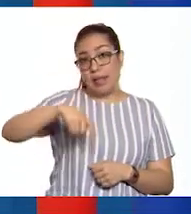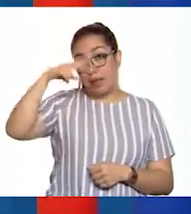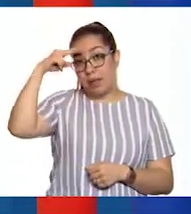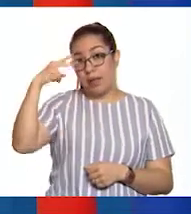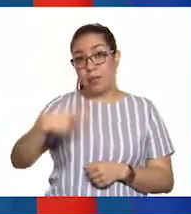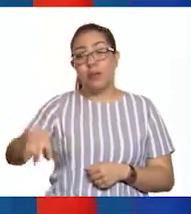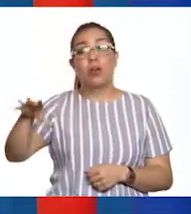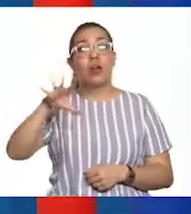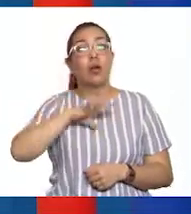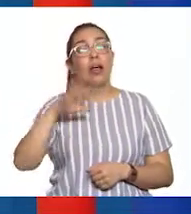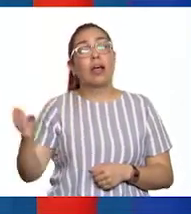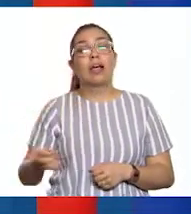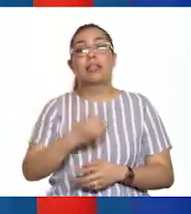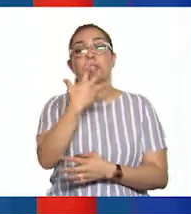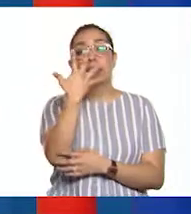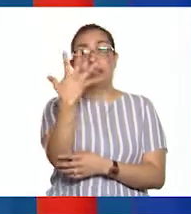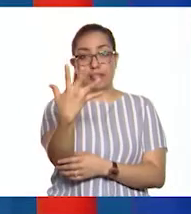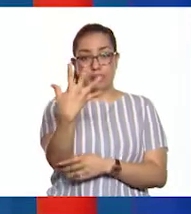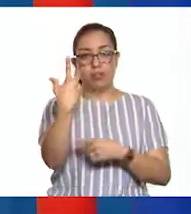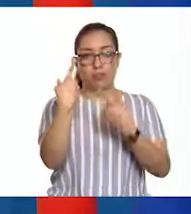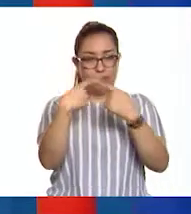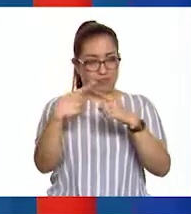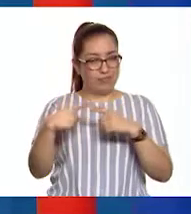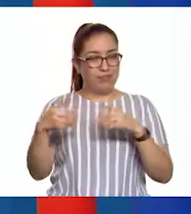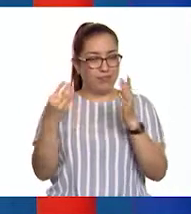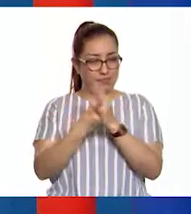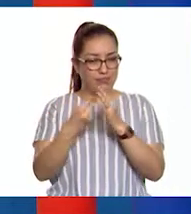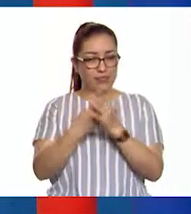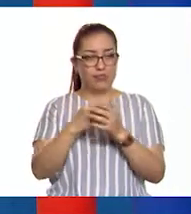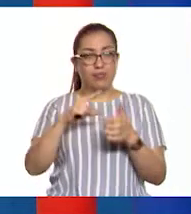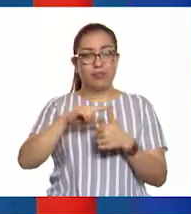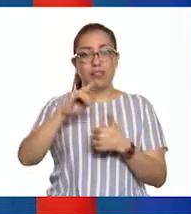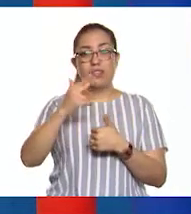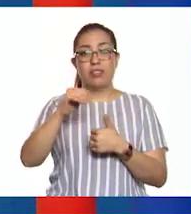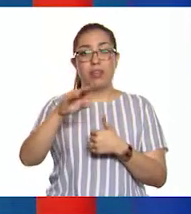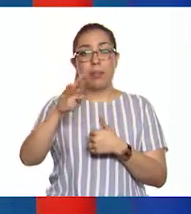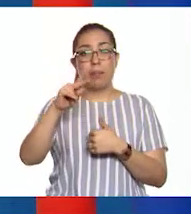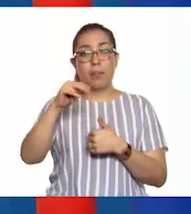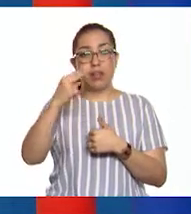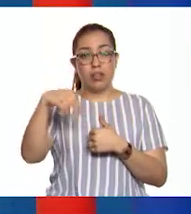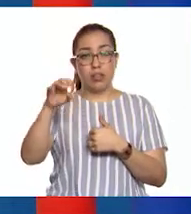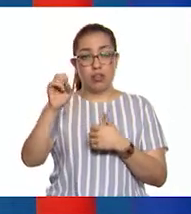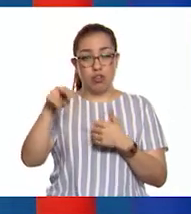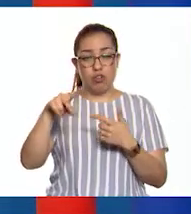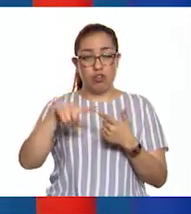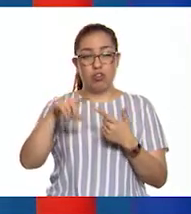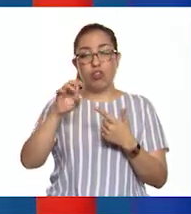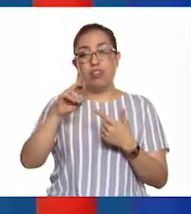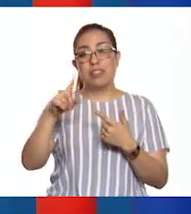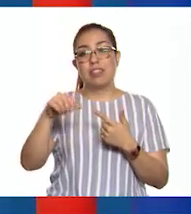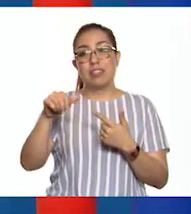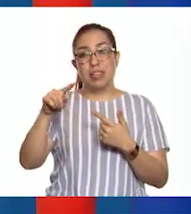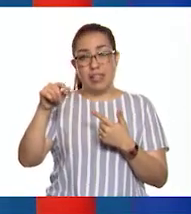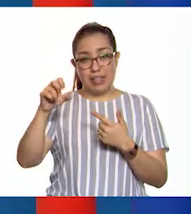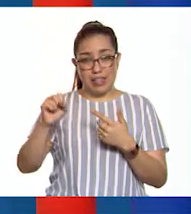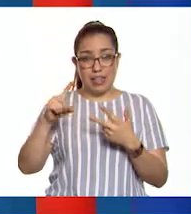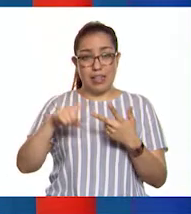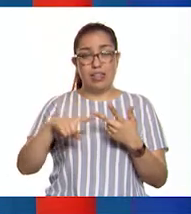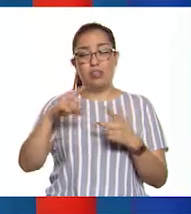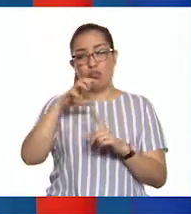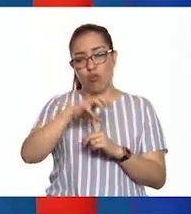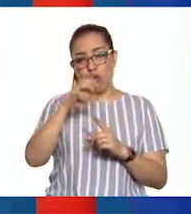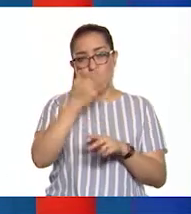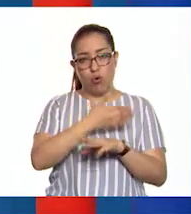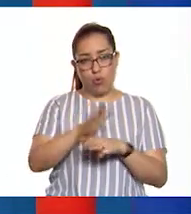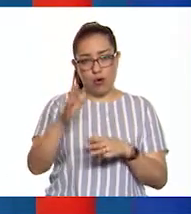especies de hongos con fines comerciales. El champiñón, las setas, el hongo blanco, el portobelo y